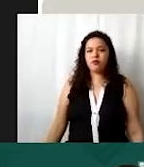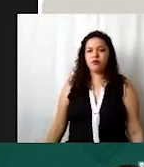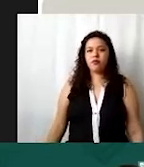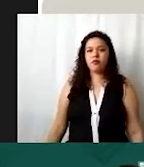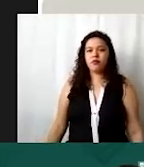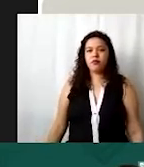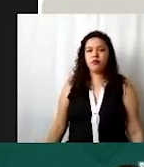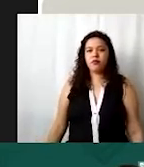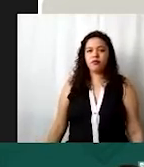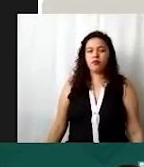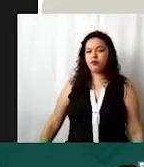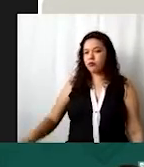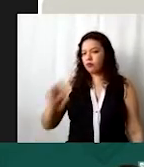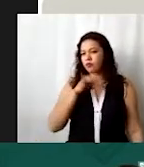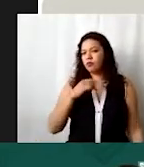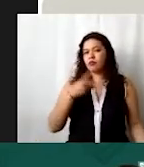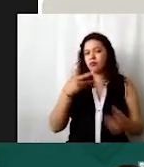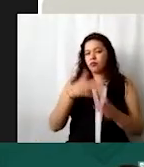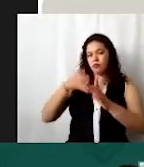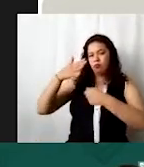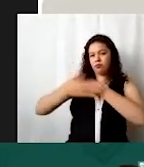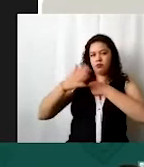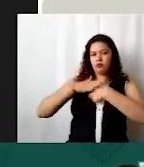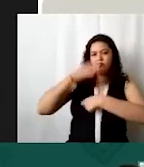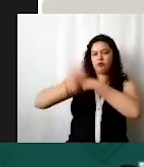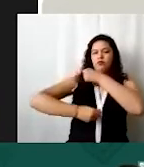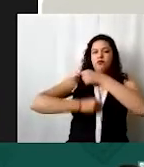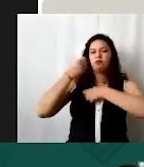también pueden ver aquí su proyección anual de servicios